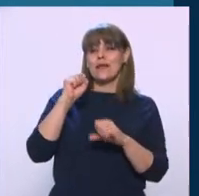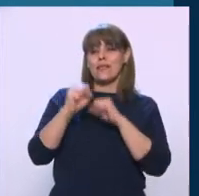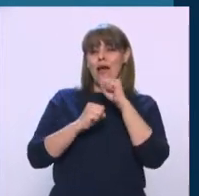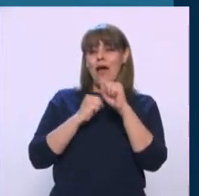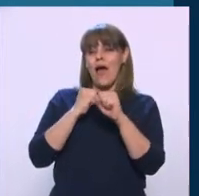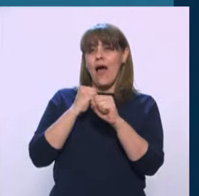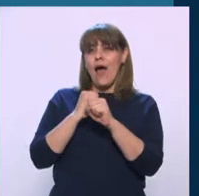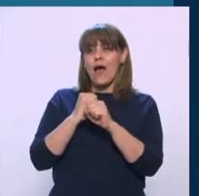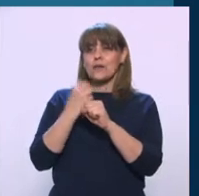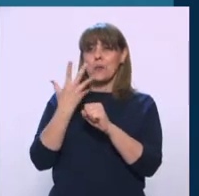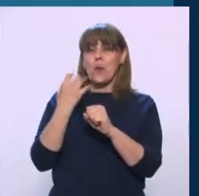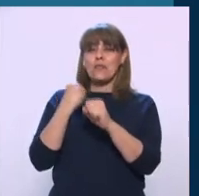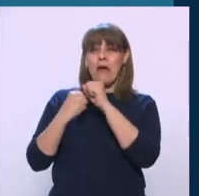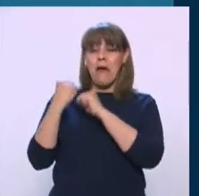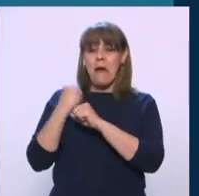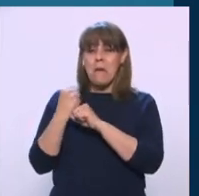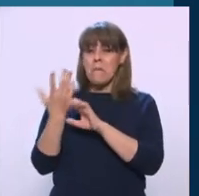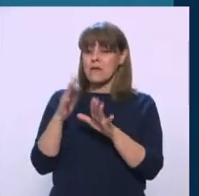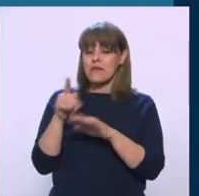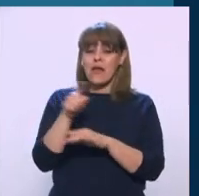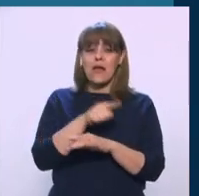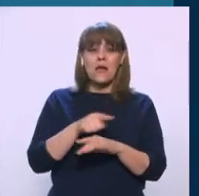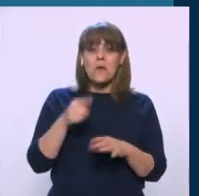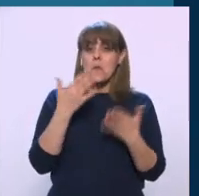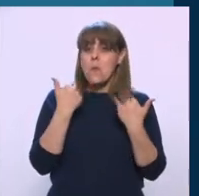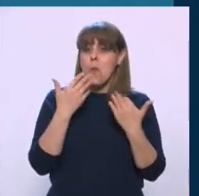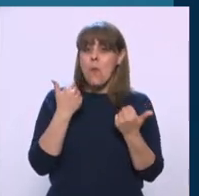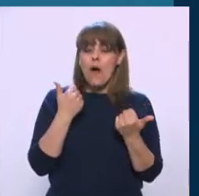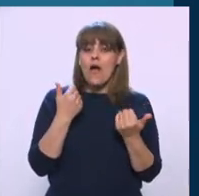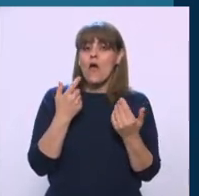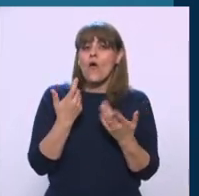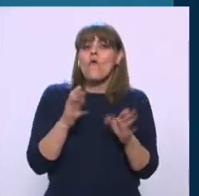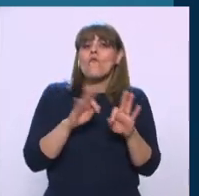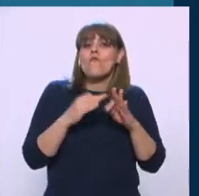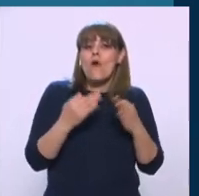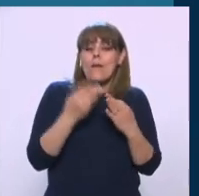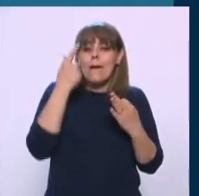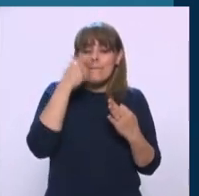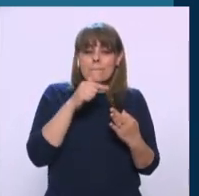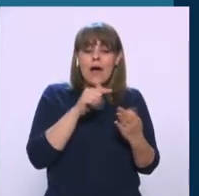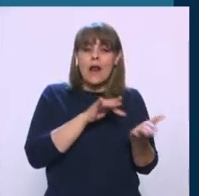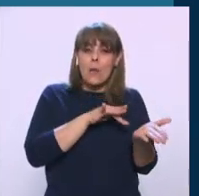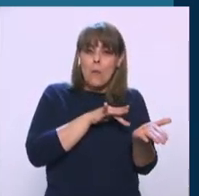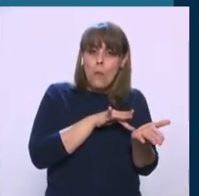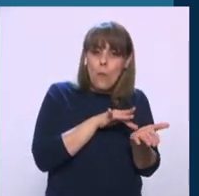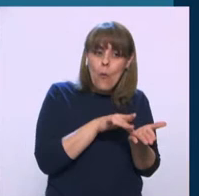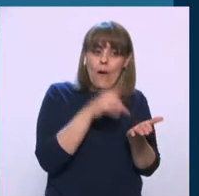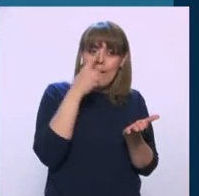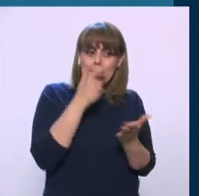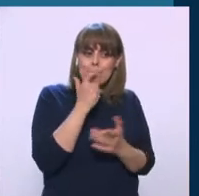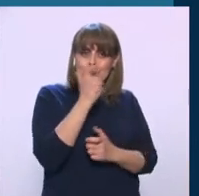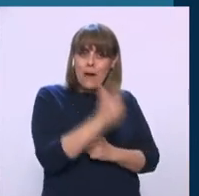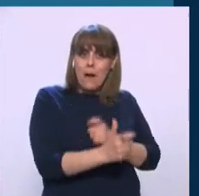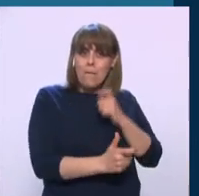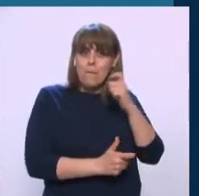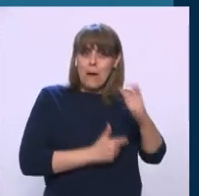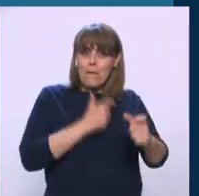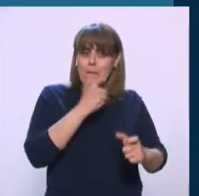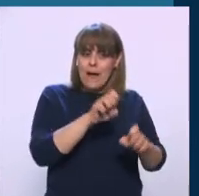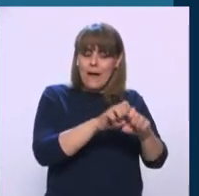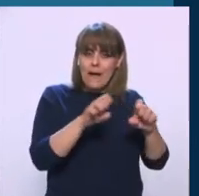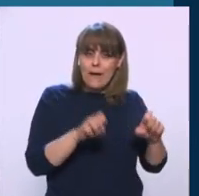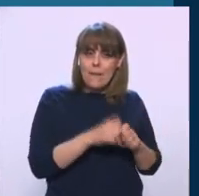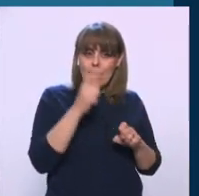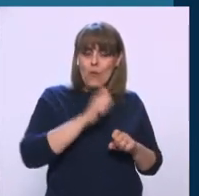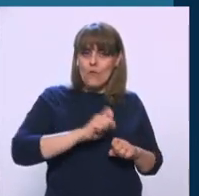50 años, que no tenían la capacidad para soportar el costo de mantenimiento de un equipo